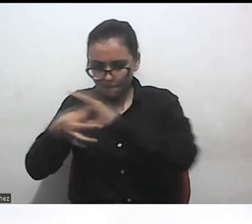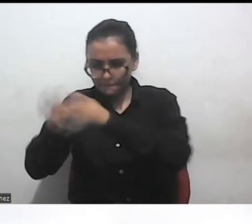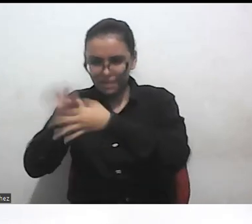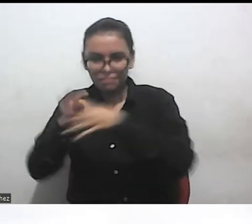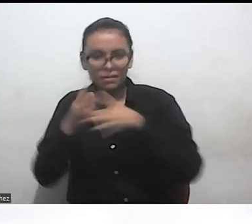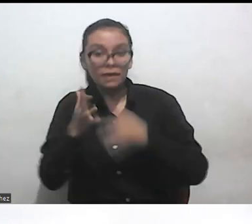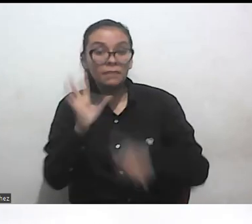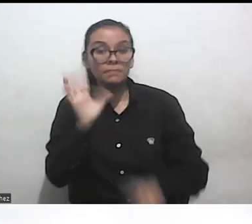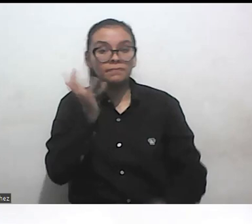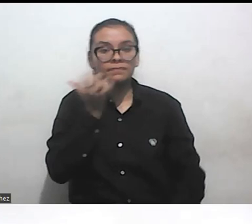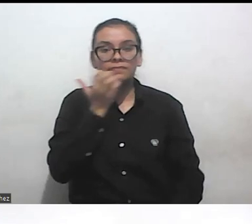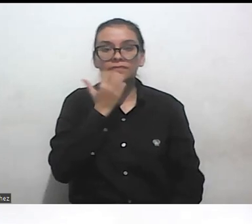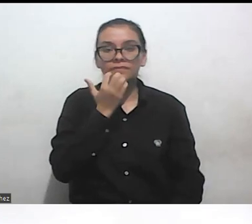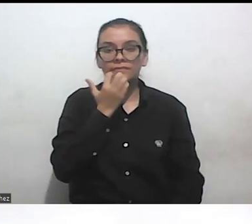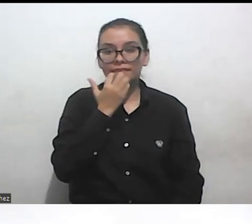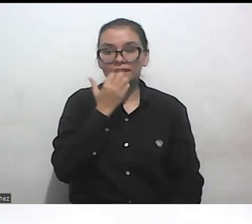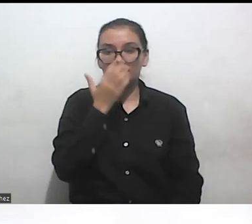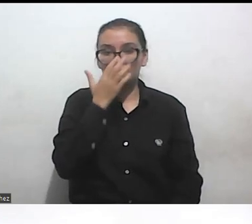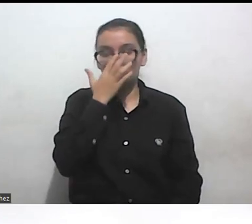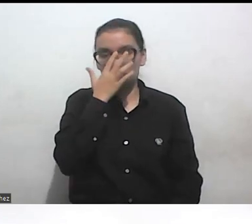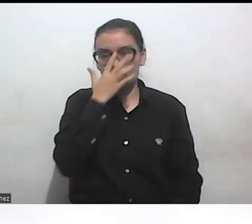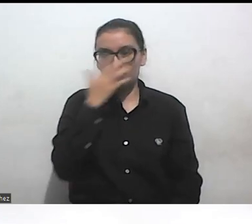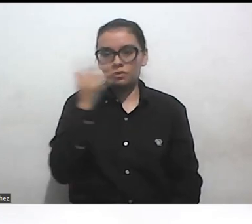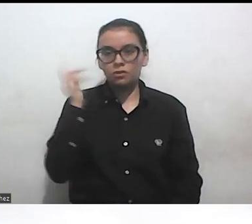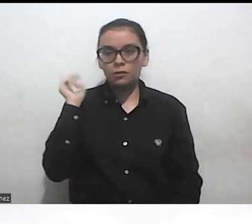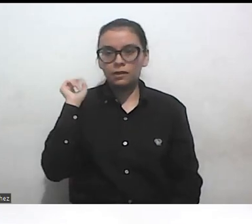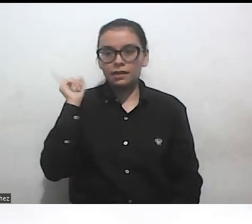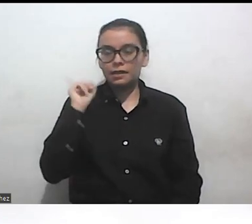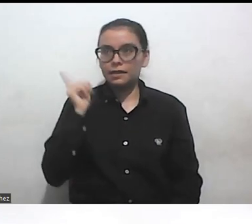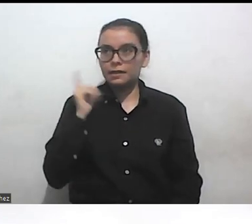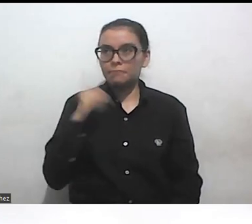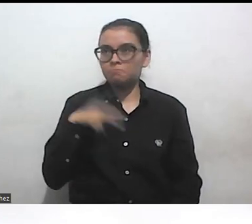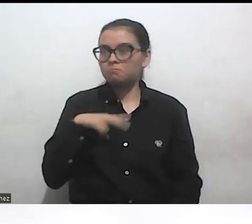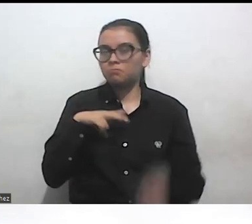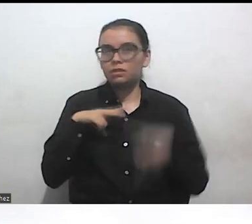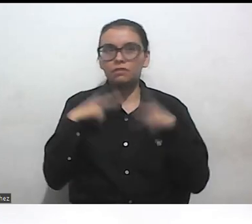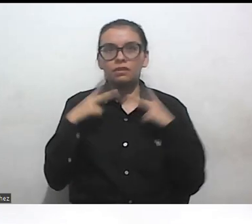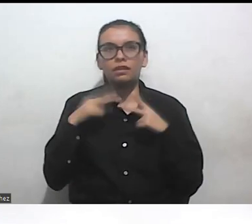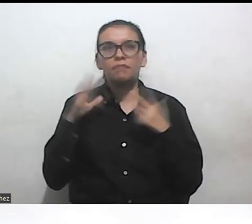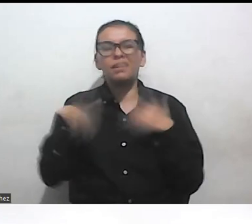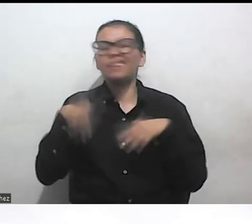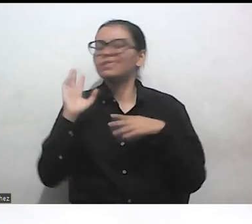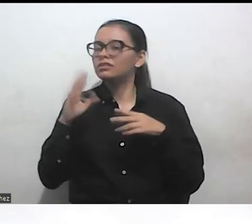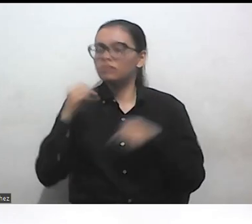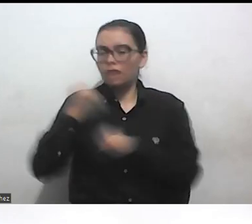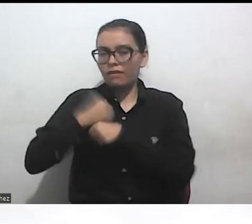la mayor parte de mi vida he trabajado en casos que involucran violencia basada en género.